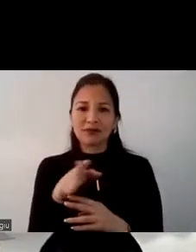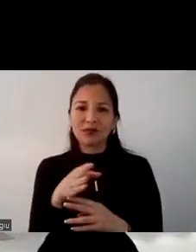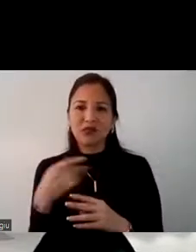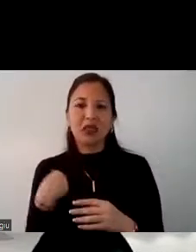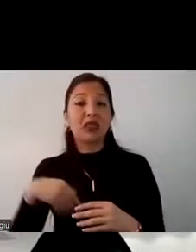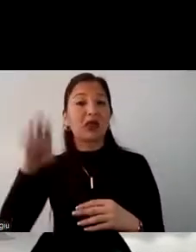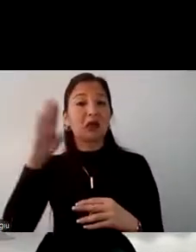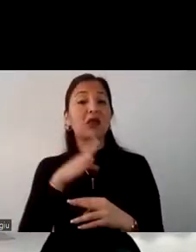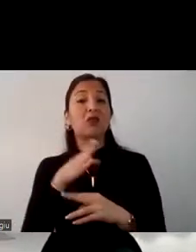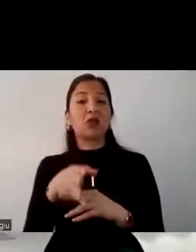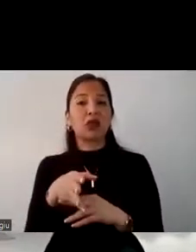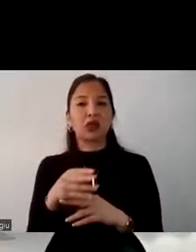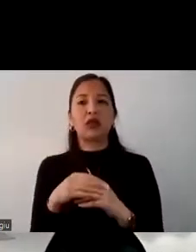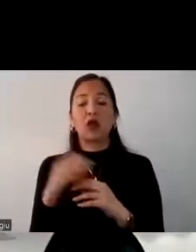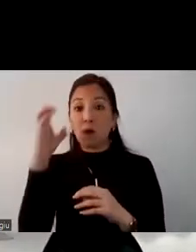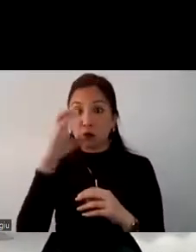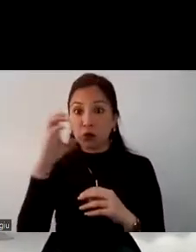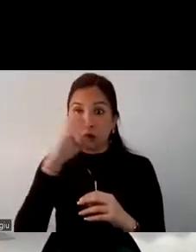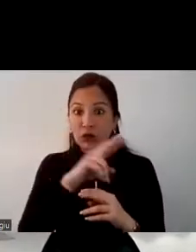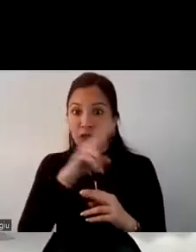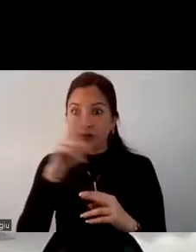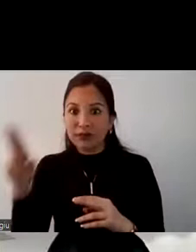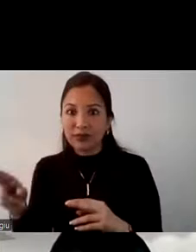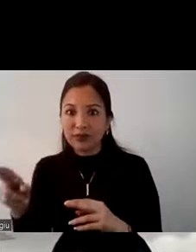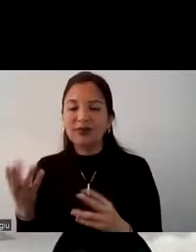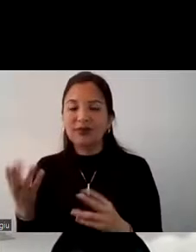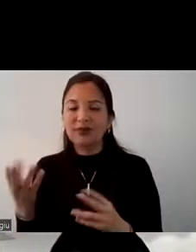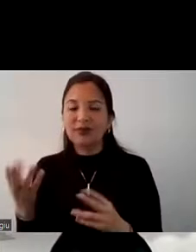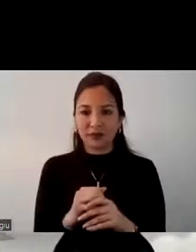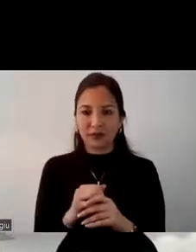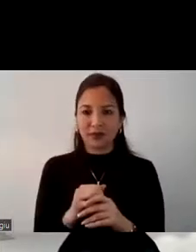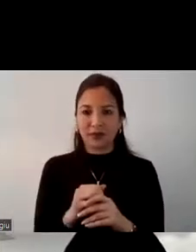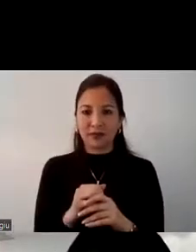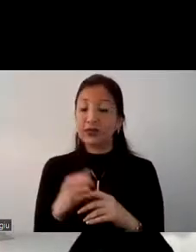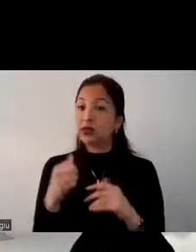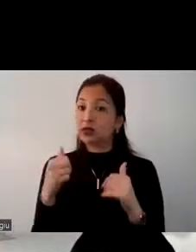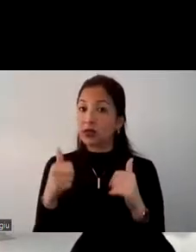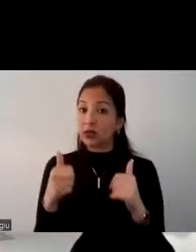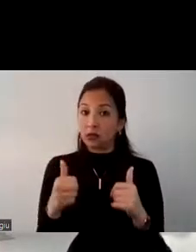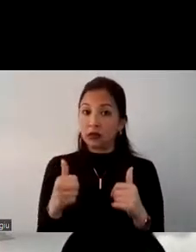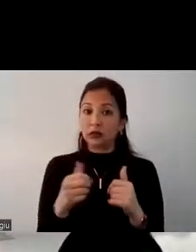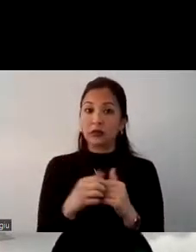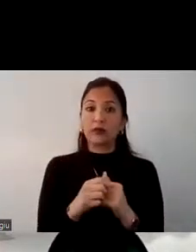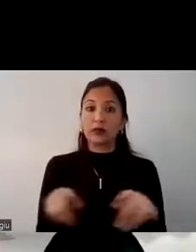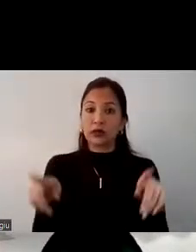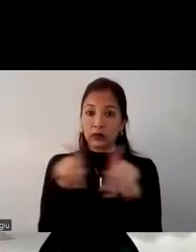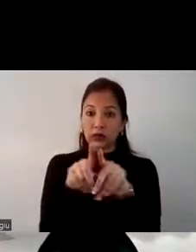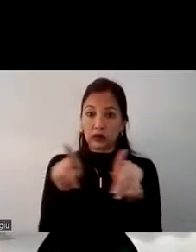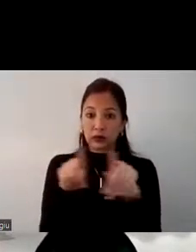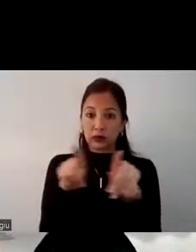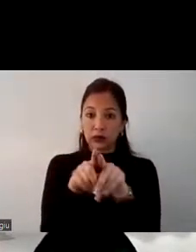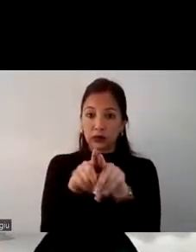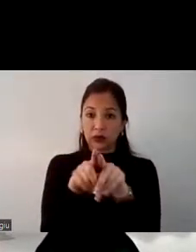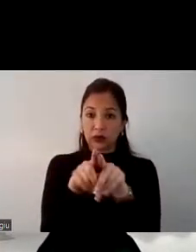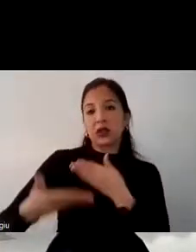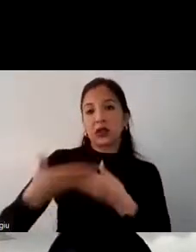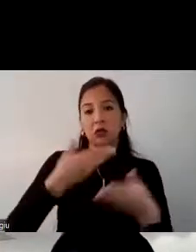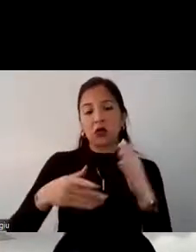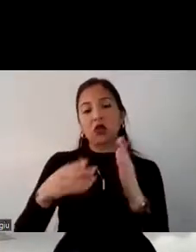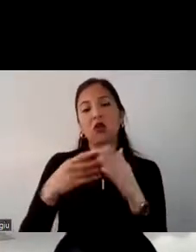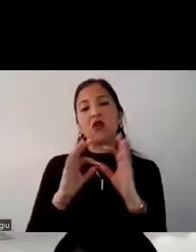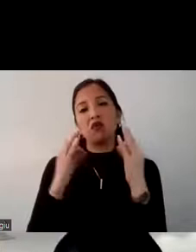sea real y que hacen buscar automáticamente en redes sociales también sigue habiendo lo que es recomendación de familiares o amigos